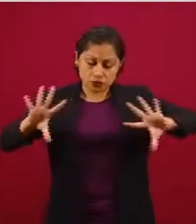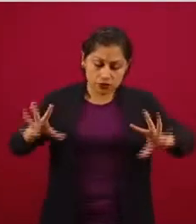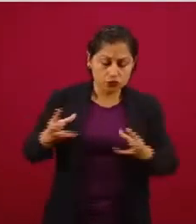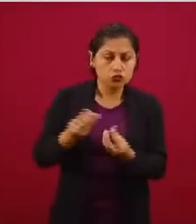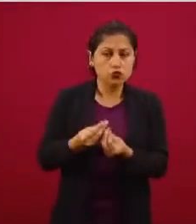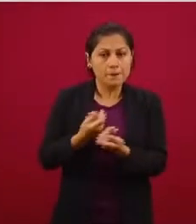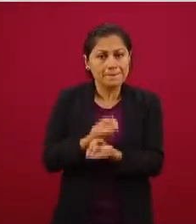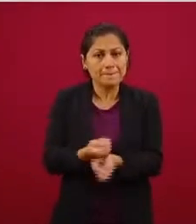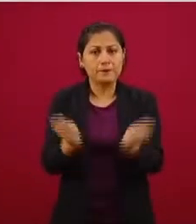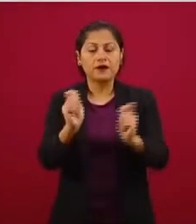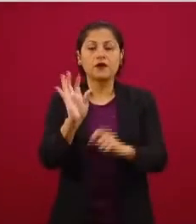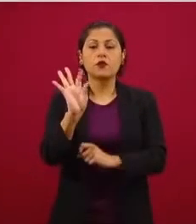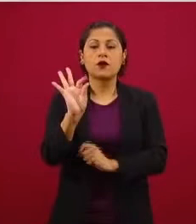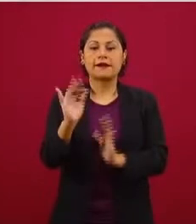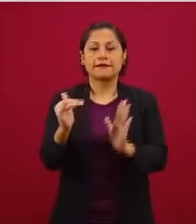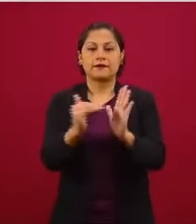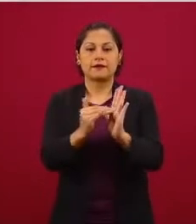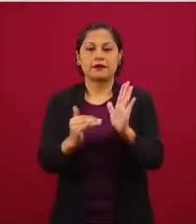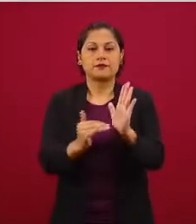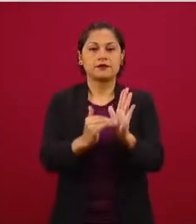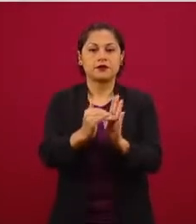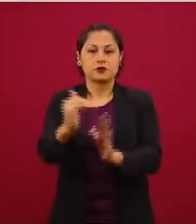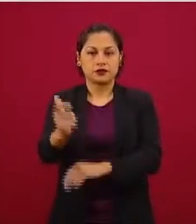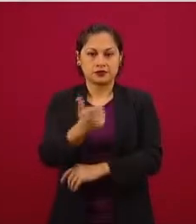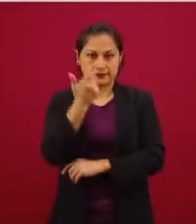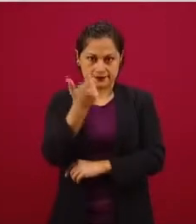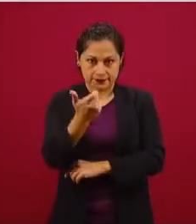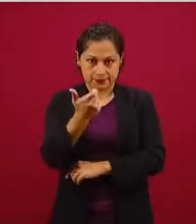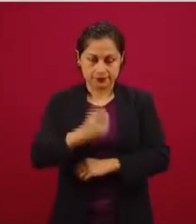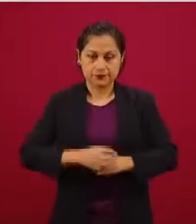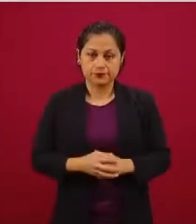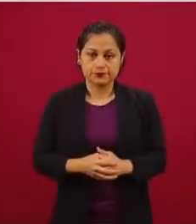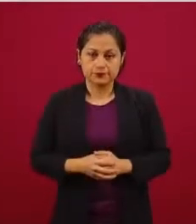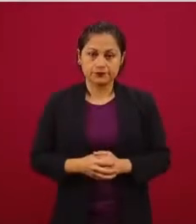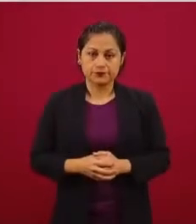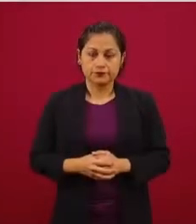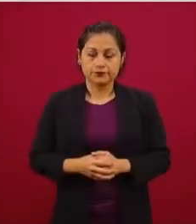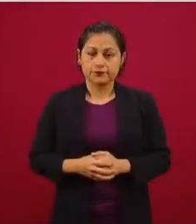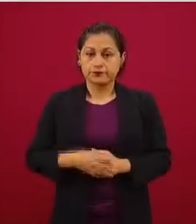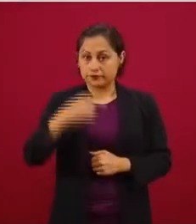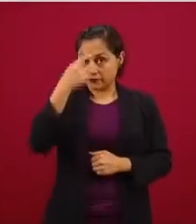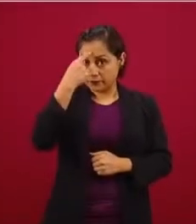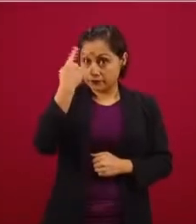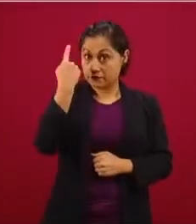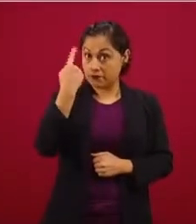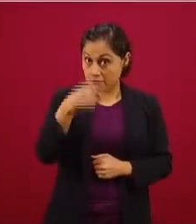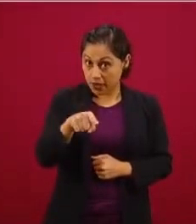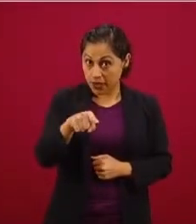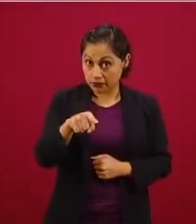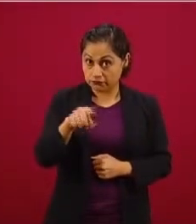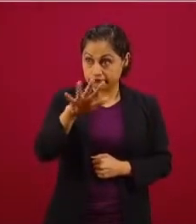para que nuestros adultos mayores